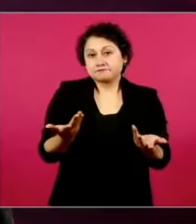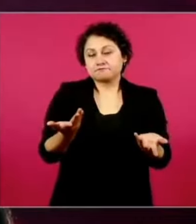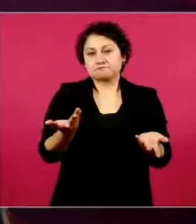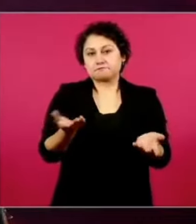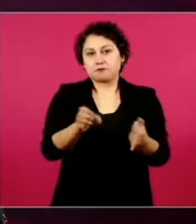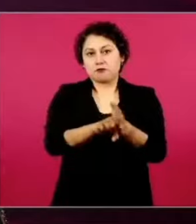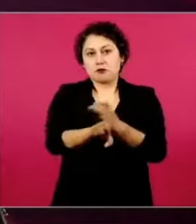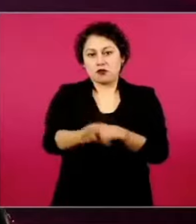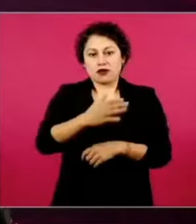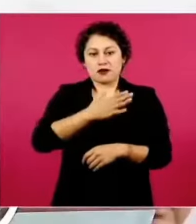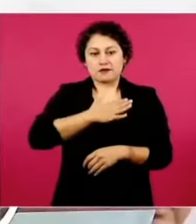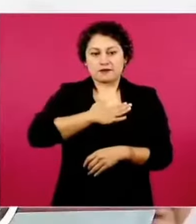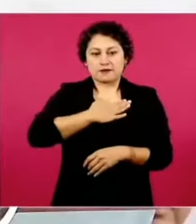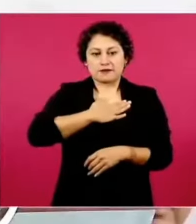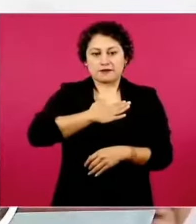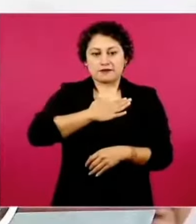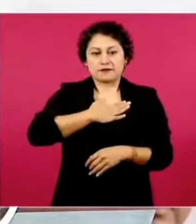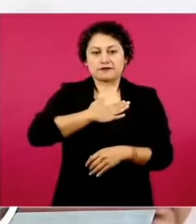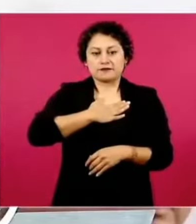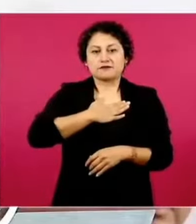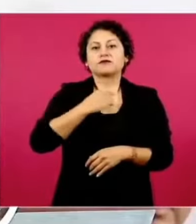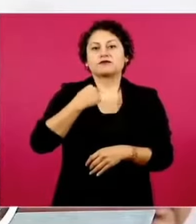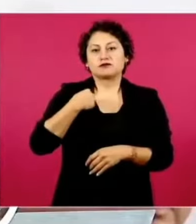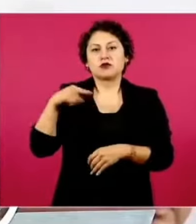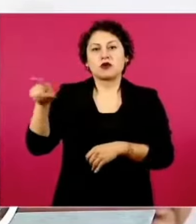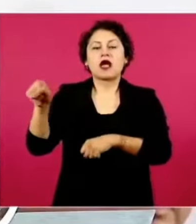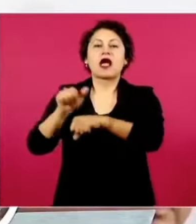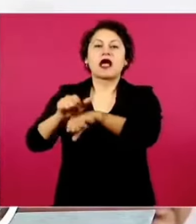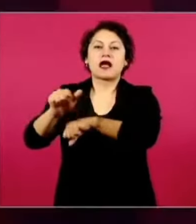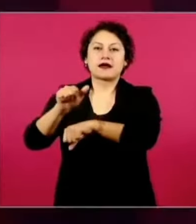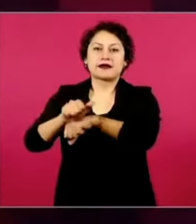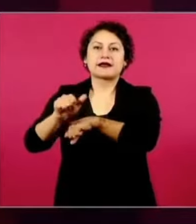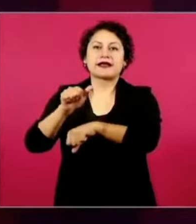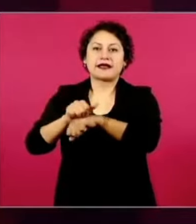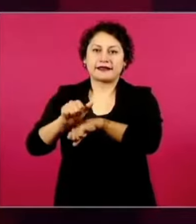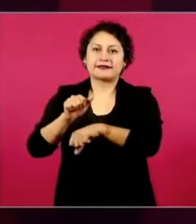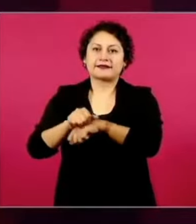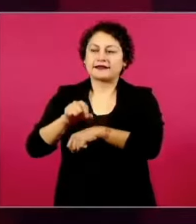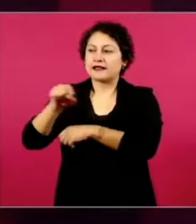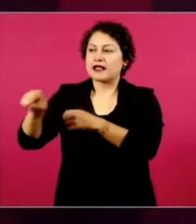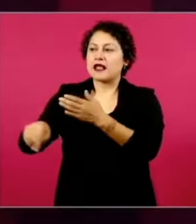Walsh, desde Argentina, seguramente todo el mundo lo debe conocer,